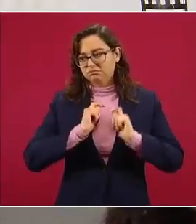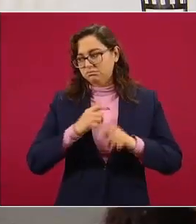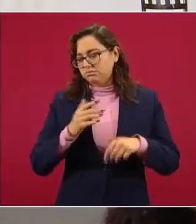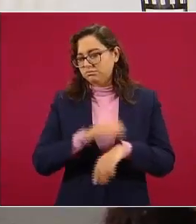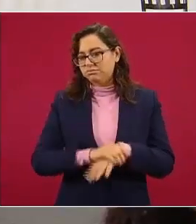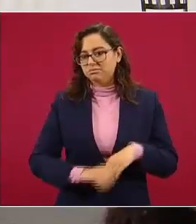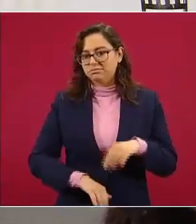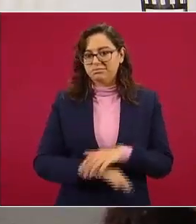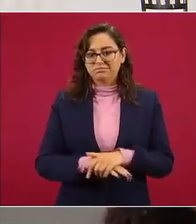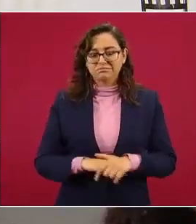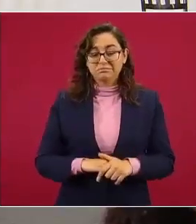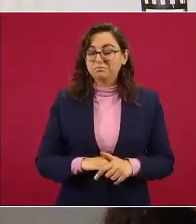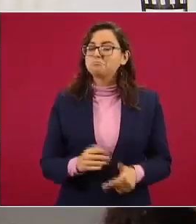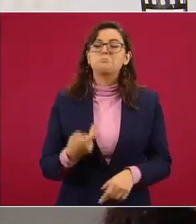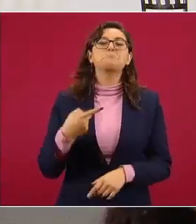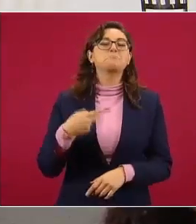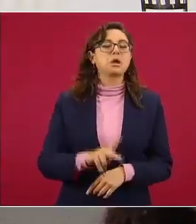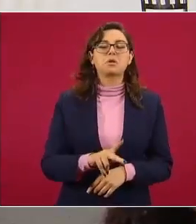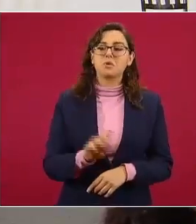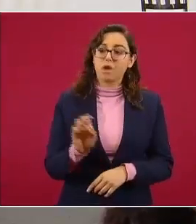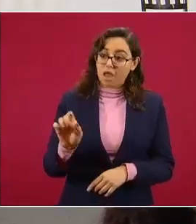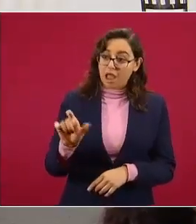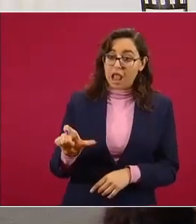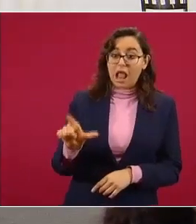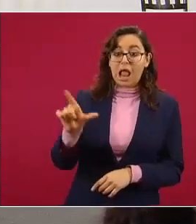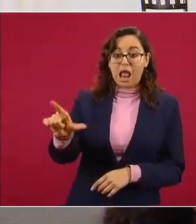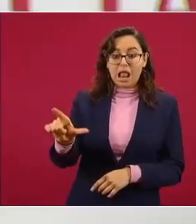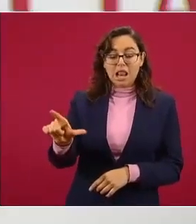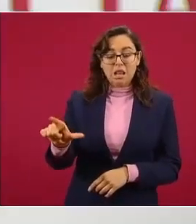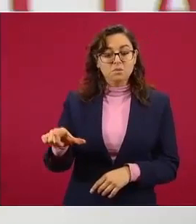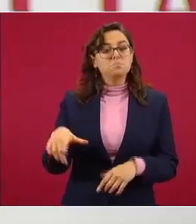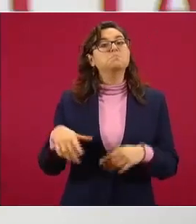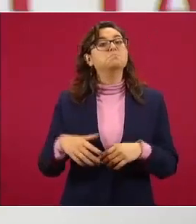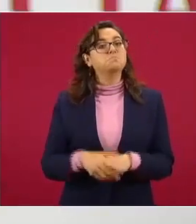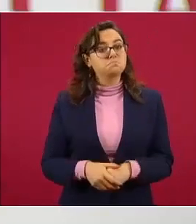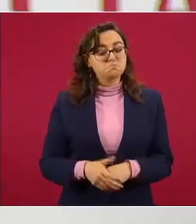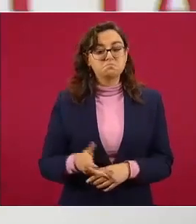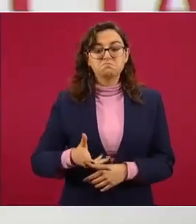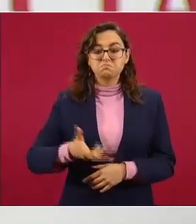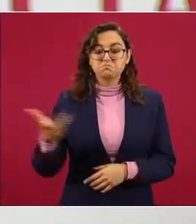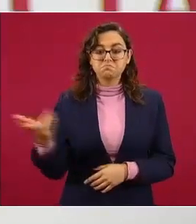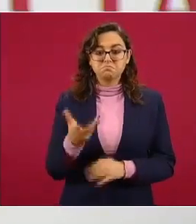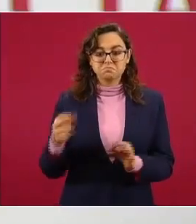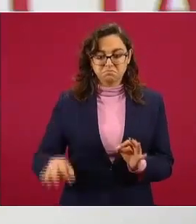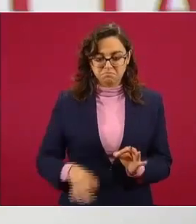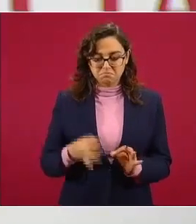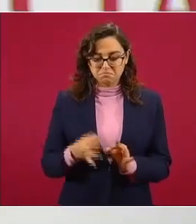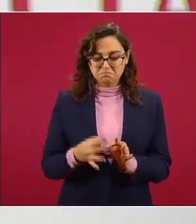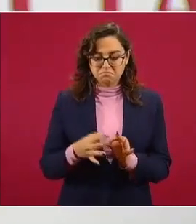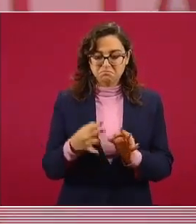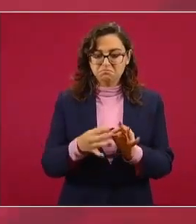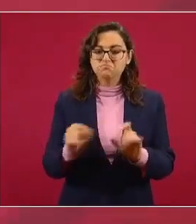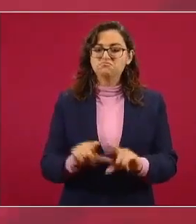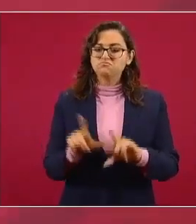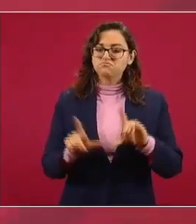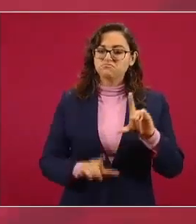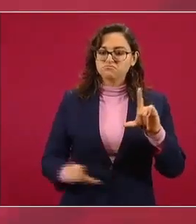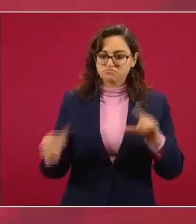pero se ha hecho en función como me lo dijo el doctor Gertz de la dignidad y los intereses de México